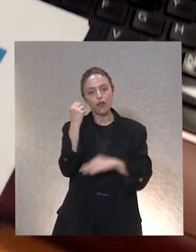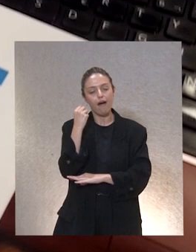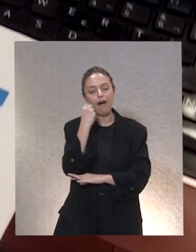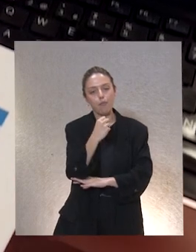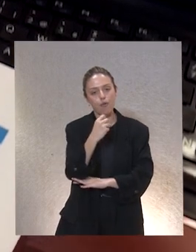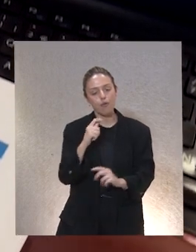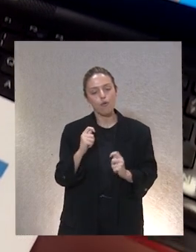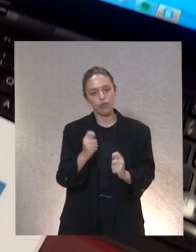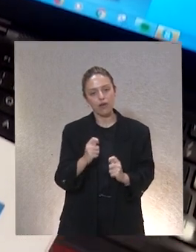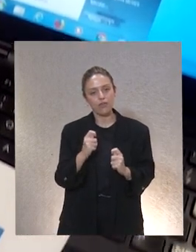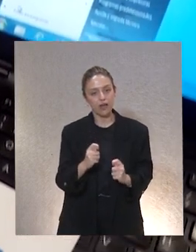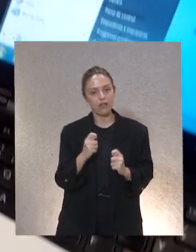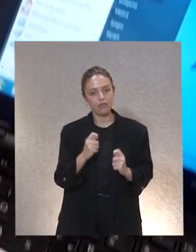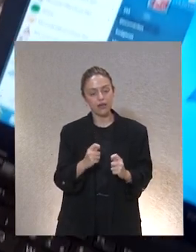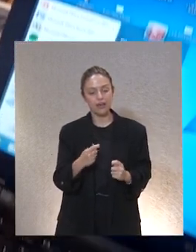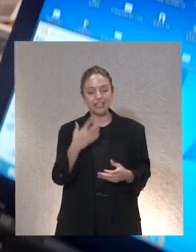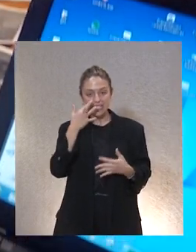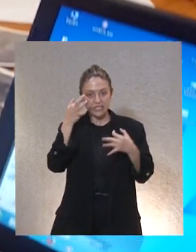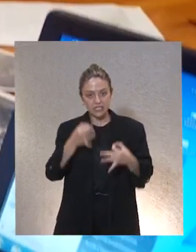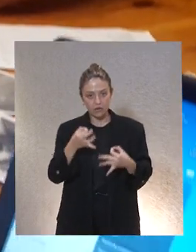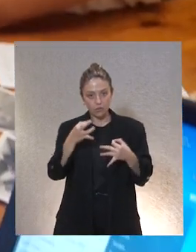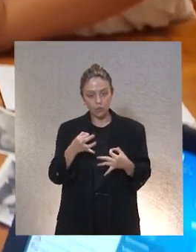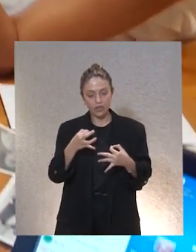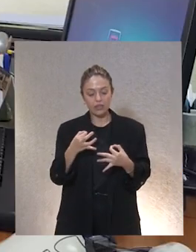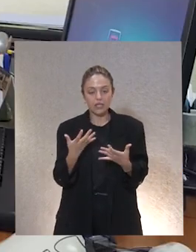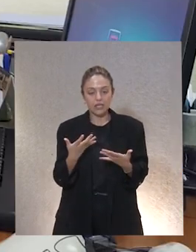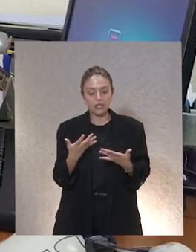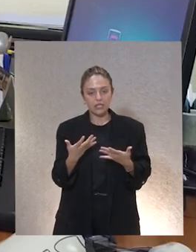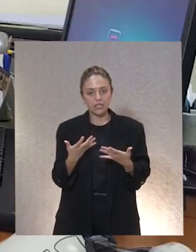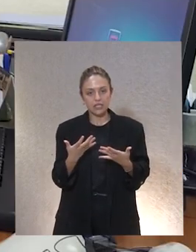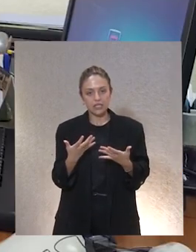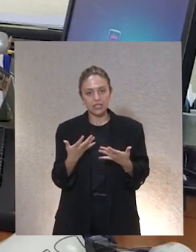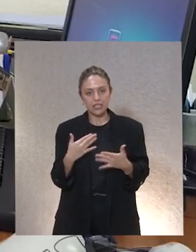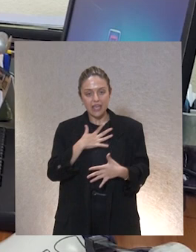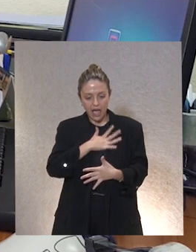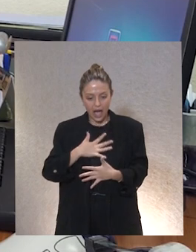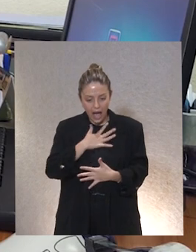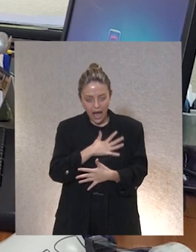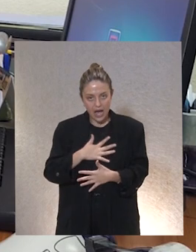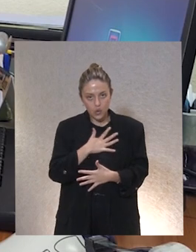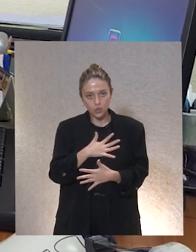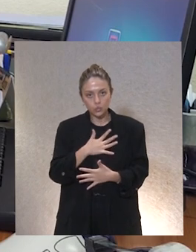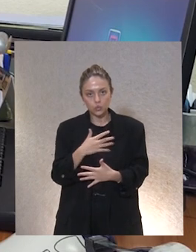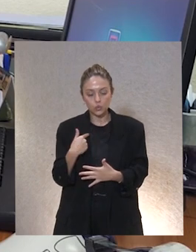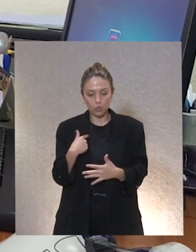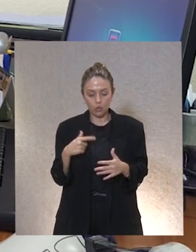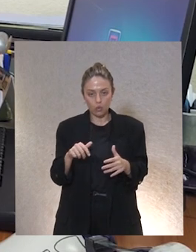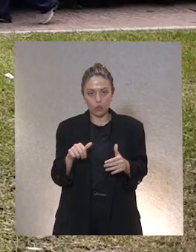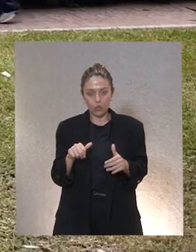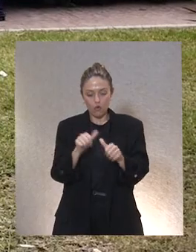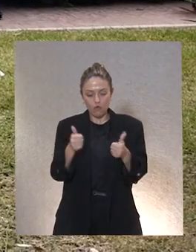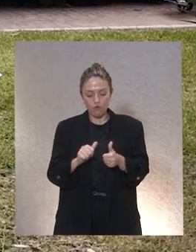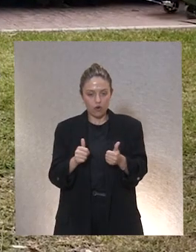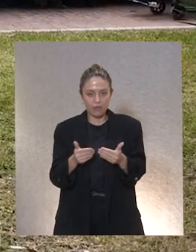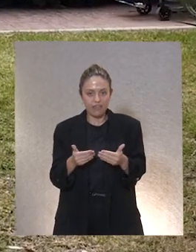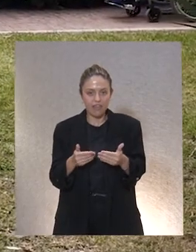desde lo que ella más seguridad le dé y más confort le pueda producir más a gusto pueda estar con nuestra forma de apoyarle en ese sentido